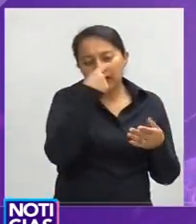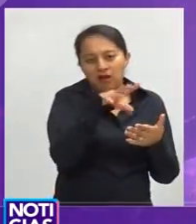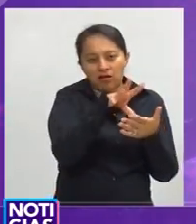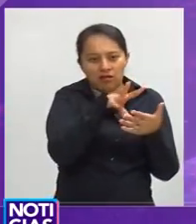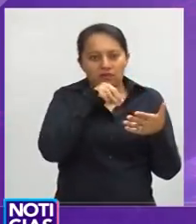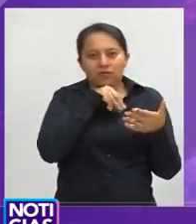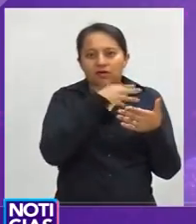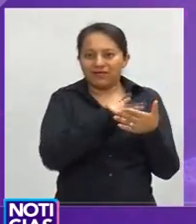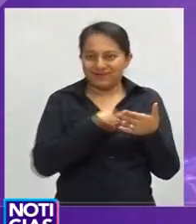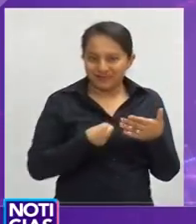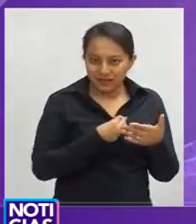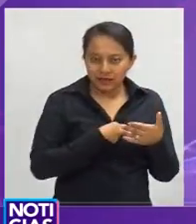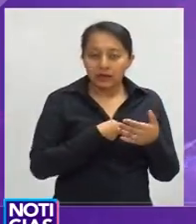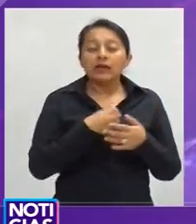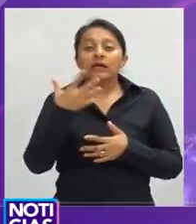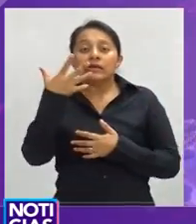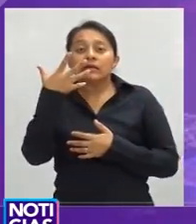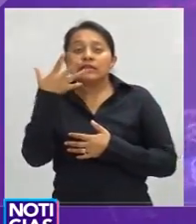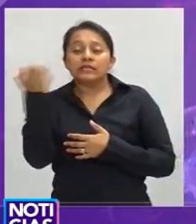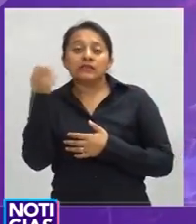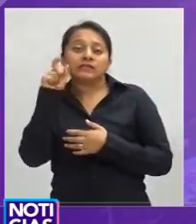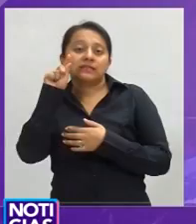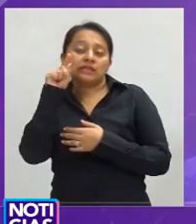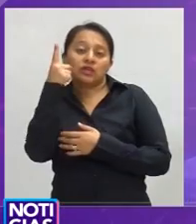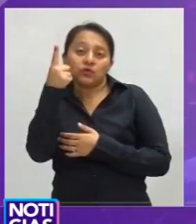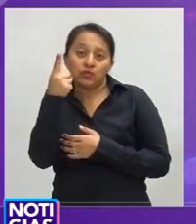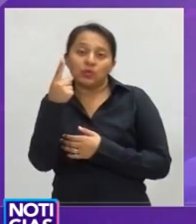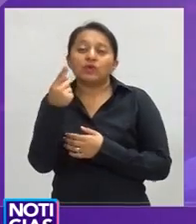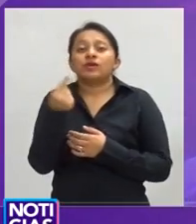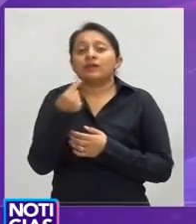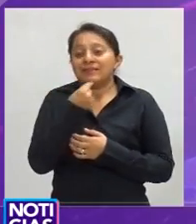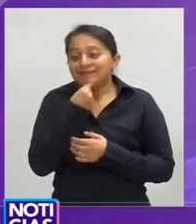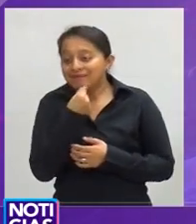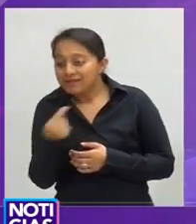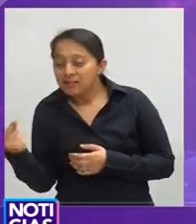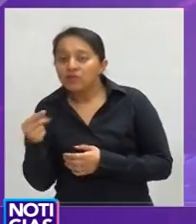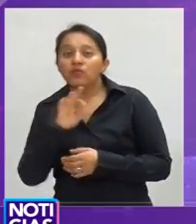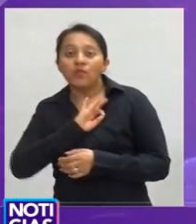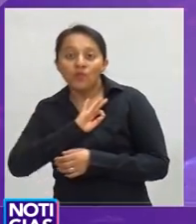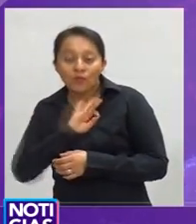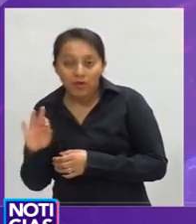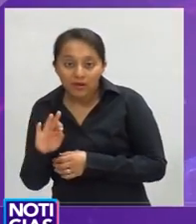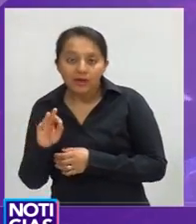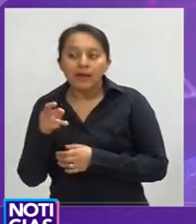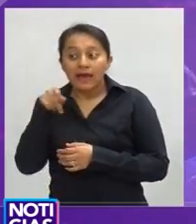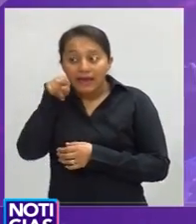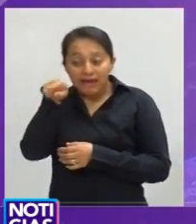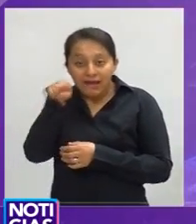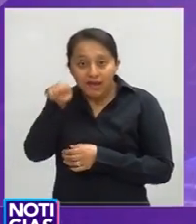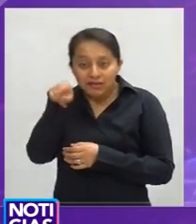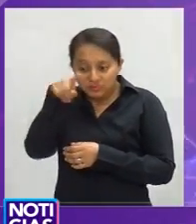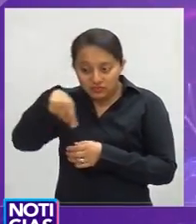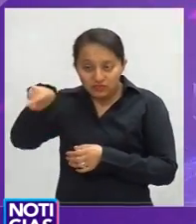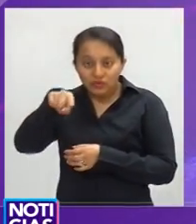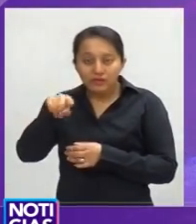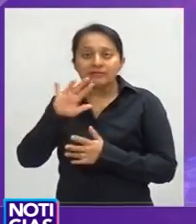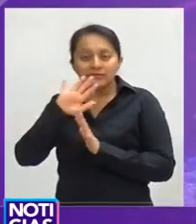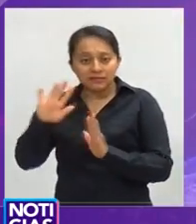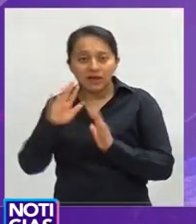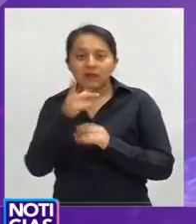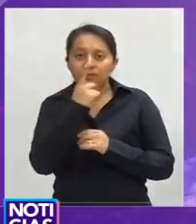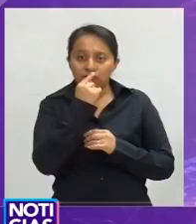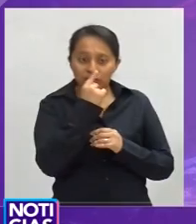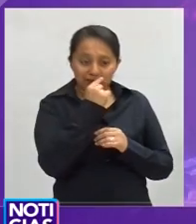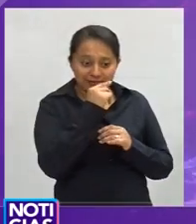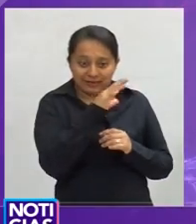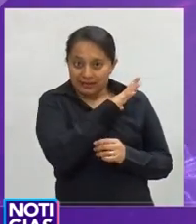y adolescentes. Todos ellos, aseveró, fueron presentados por la Fiscalía General del Estado, que son derivados de diferentes delitos y